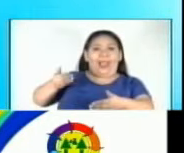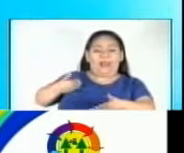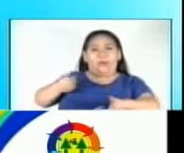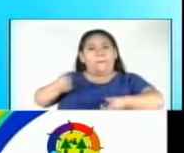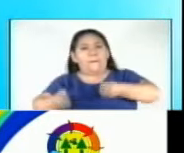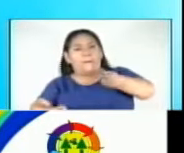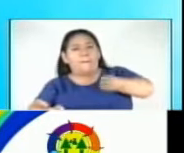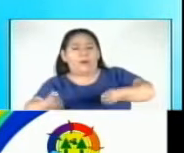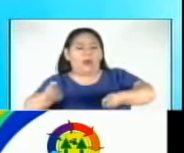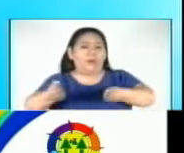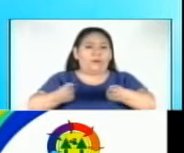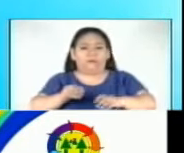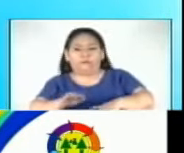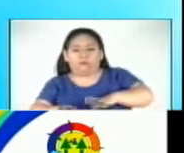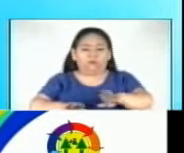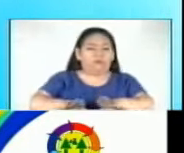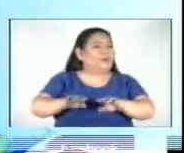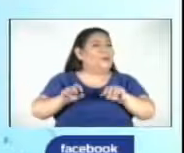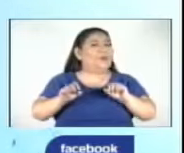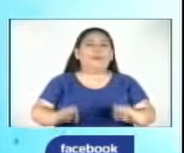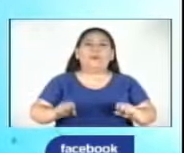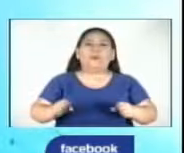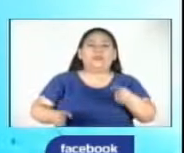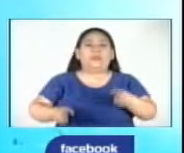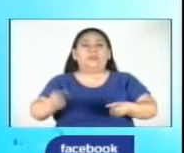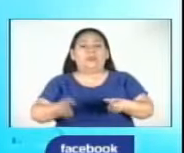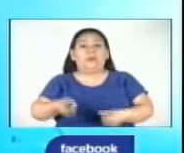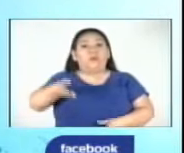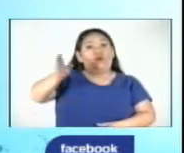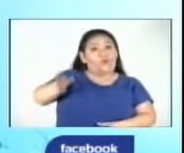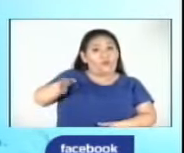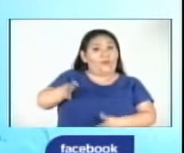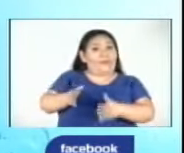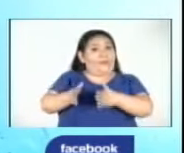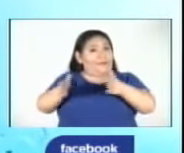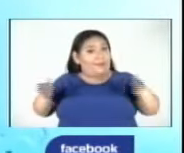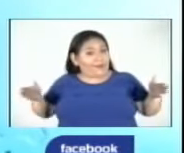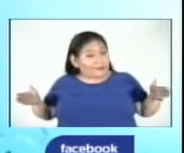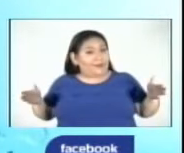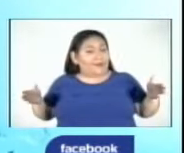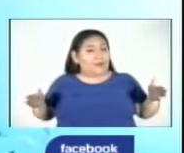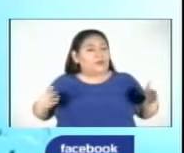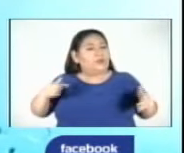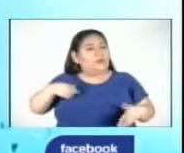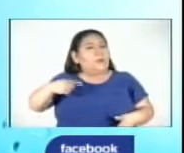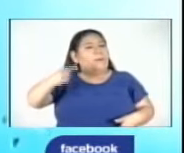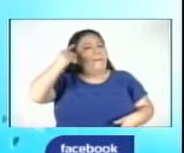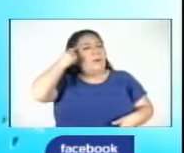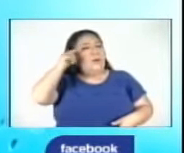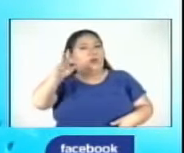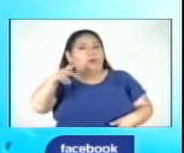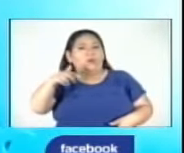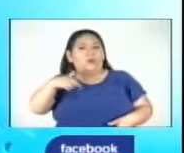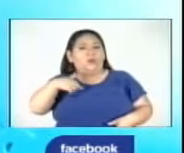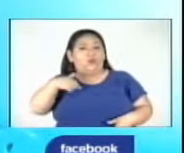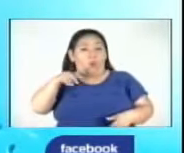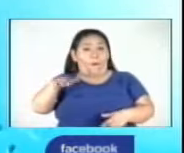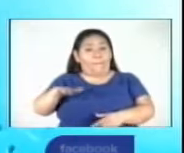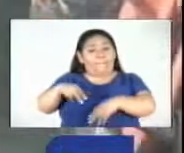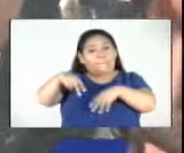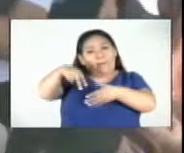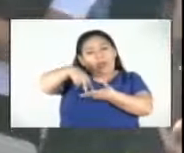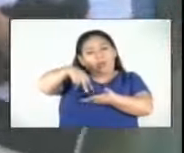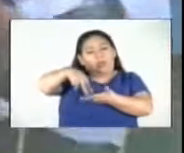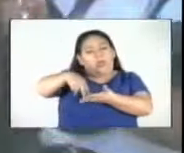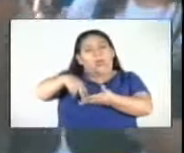más arriba y ya no pudo controlar el bus. Sí, del autobús grande. Me imagino que las tres yo solo me golpeé lo que es la pierna